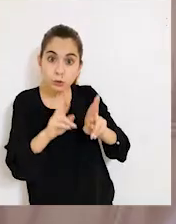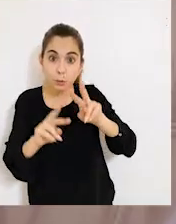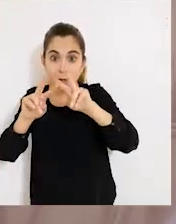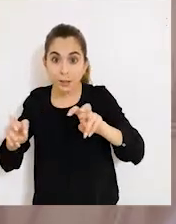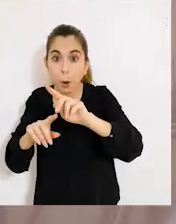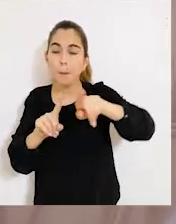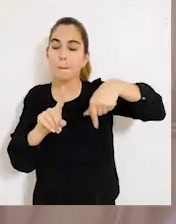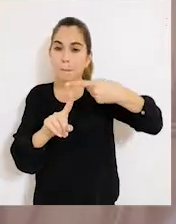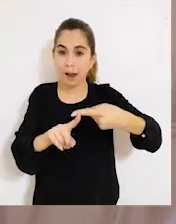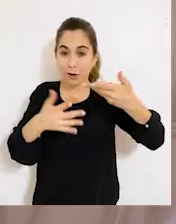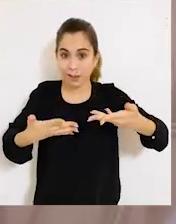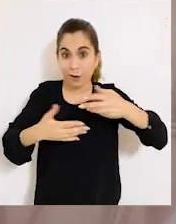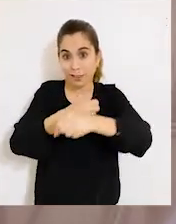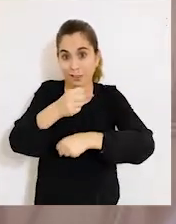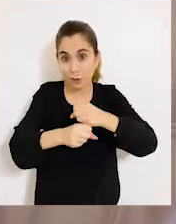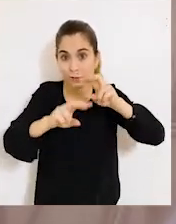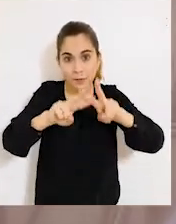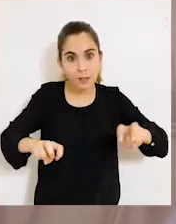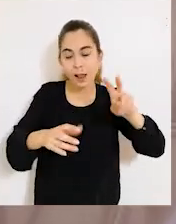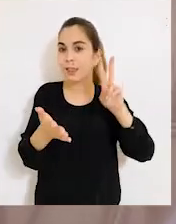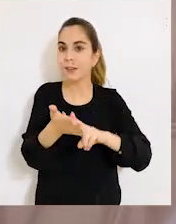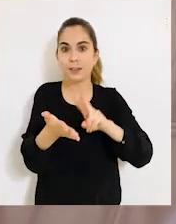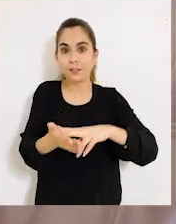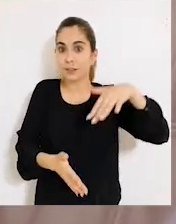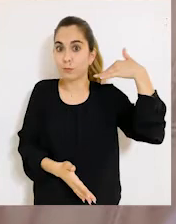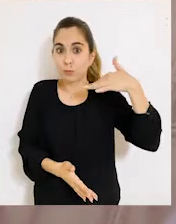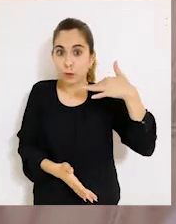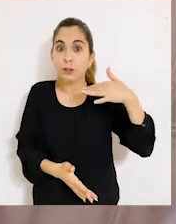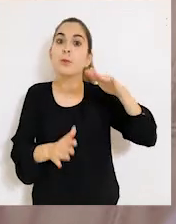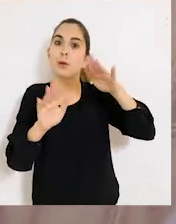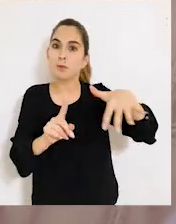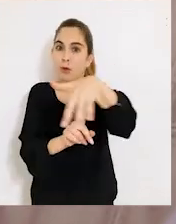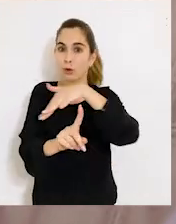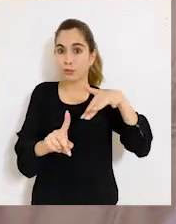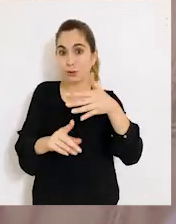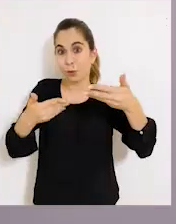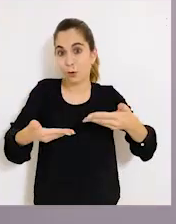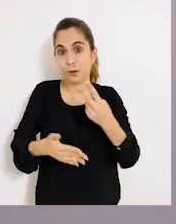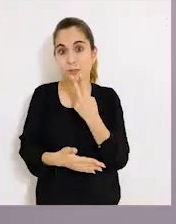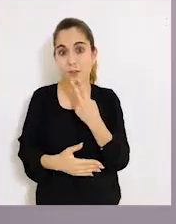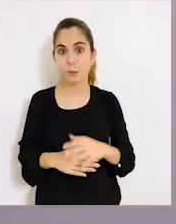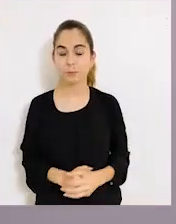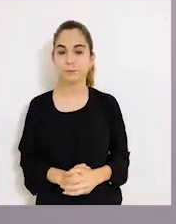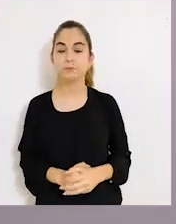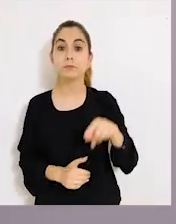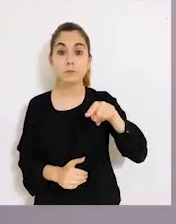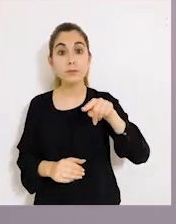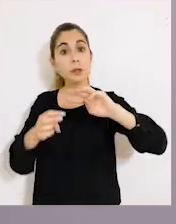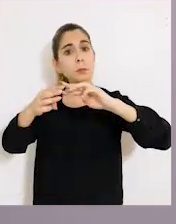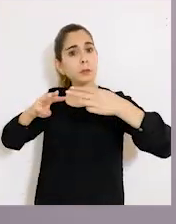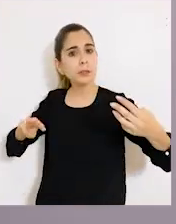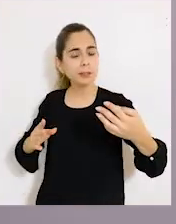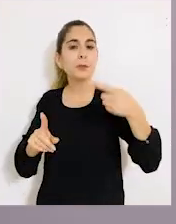y lo que se va a investigar este año también va a ser tremendamente relevante a partir de la misma contingencia que estamos viviendo. Este tipo de metodología